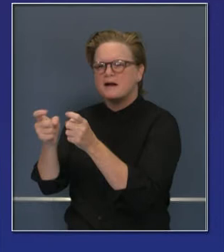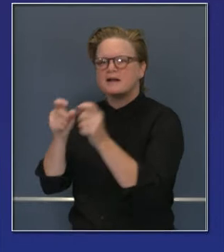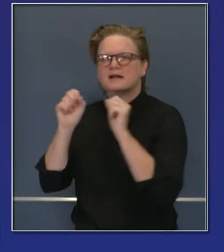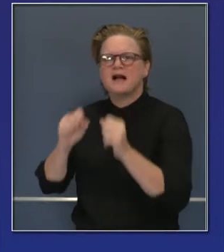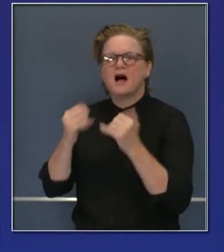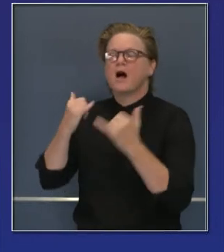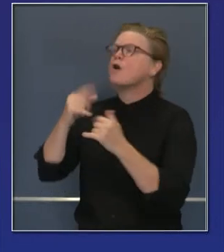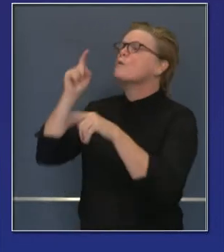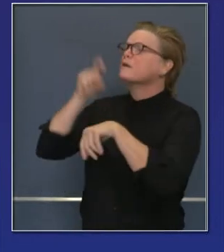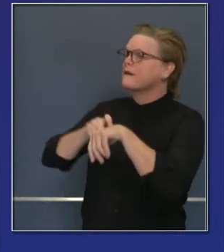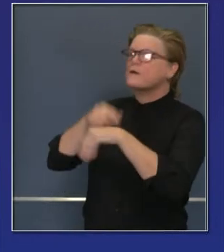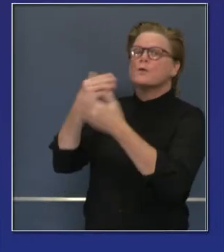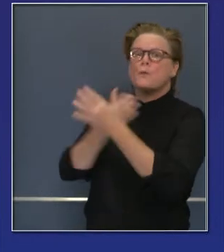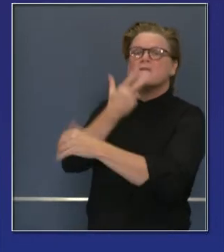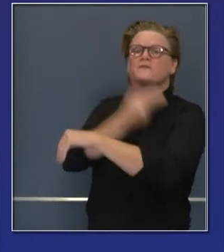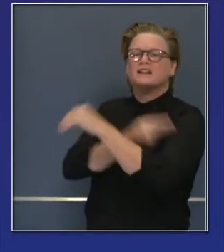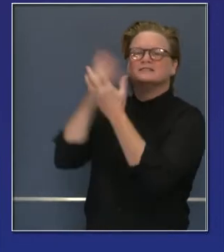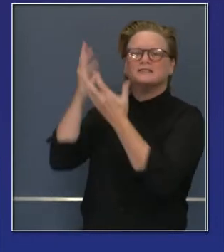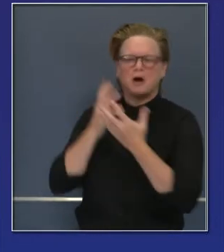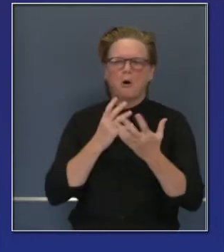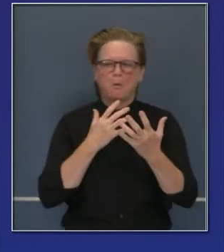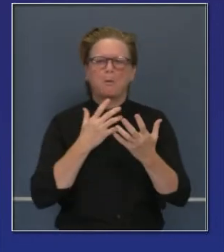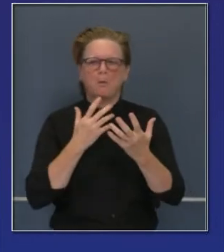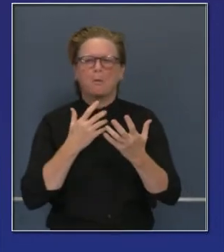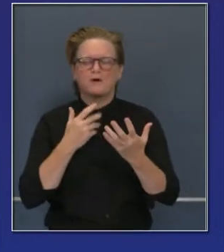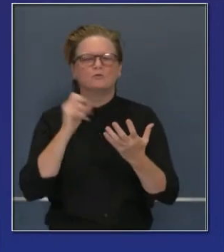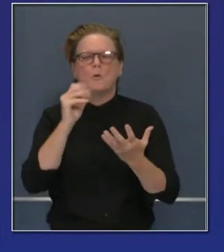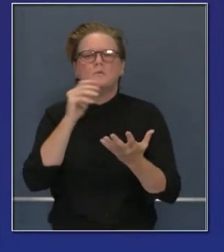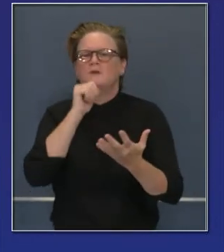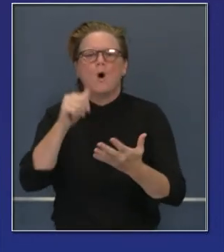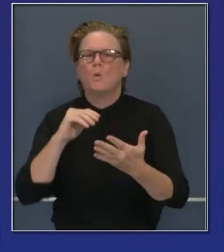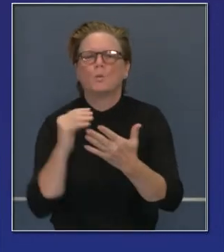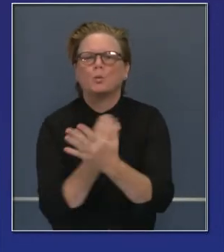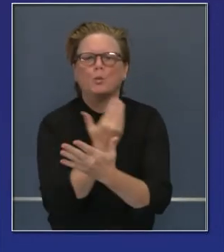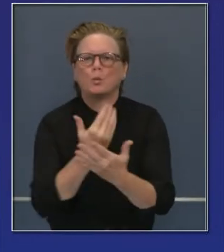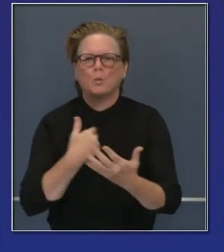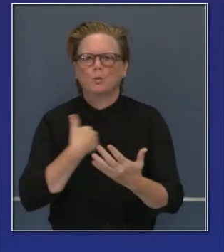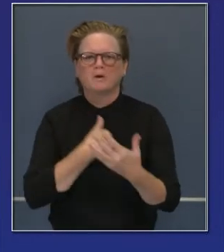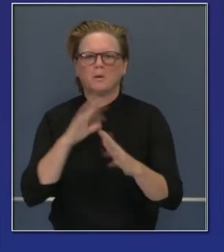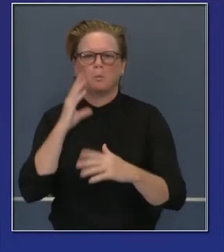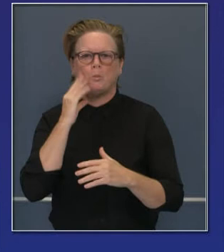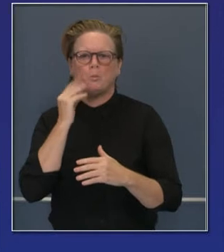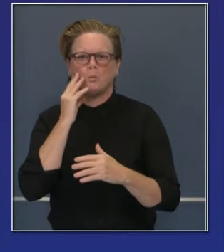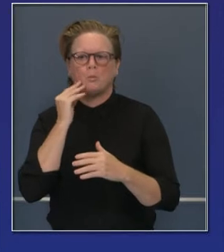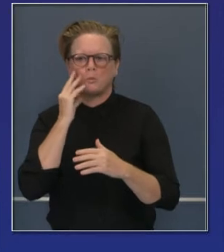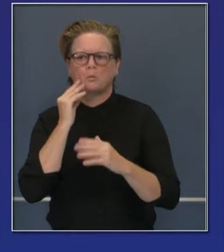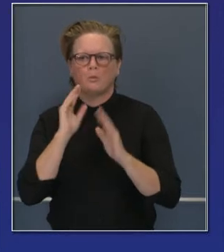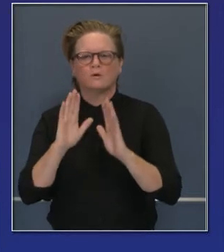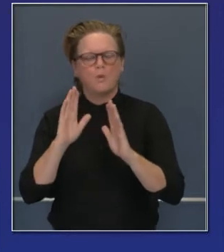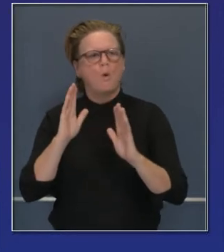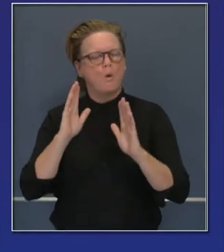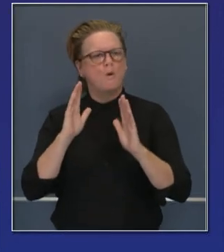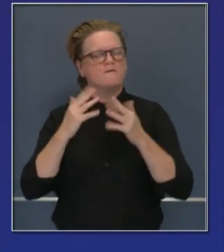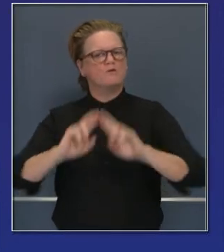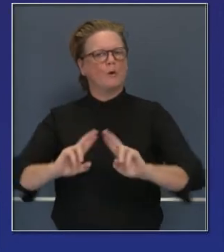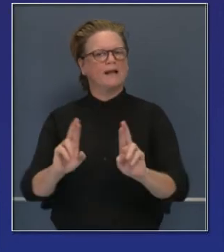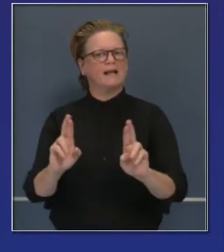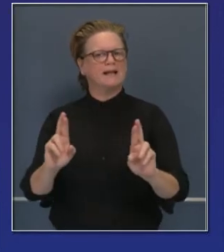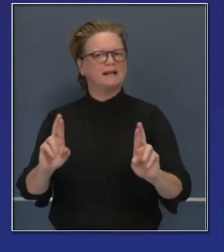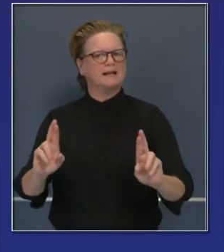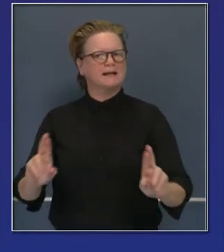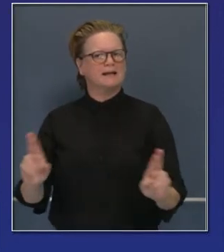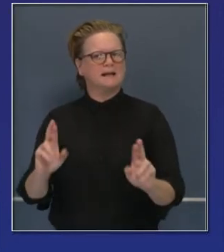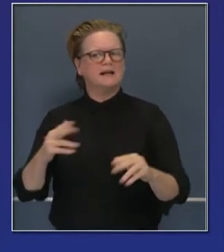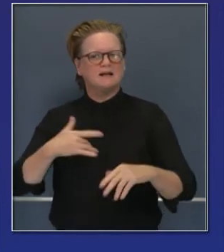que la gente sepa que no estamos trabajando de la nada, no estamos comenzando desde cero. Estaba viendo en los medios de